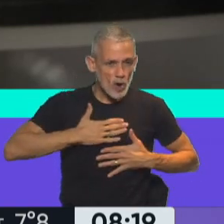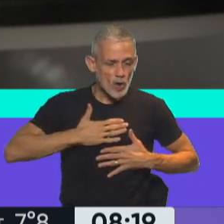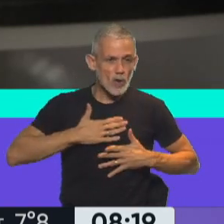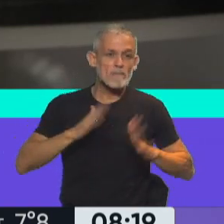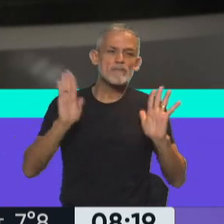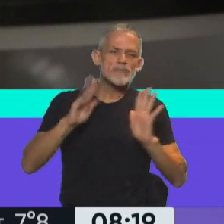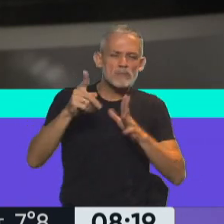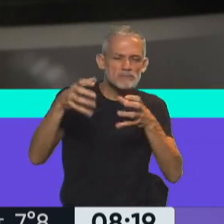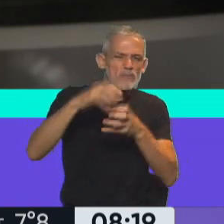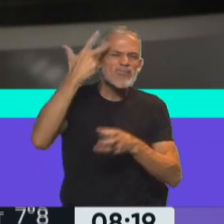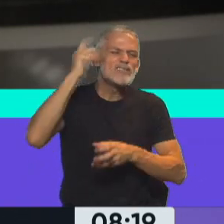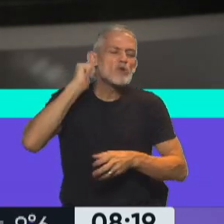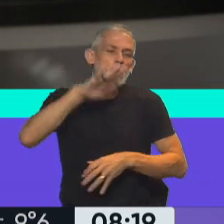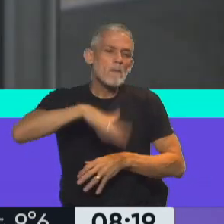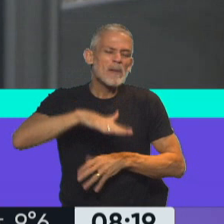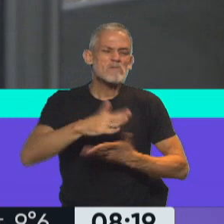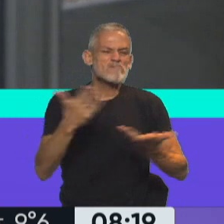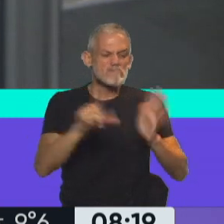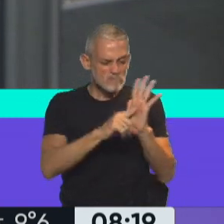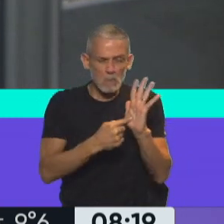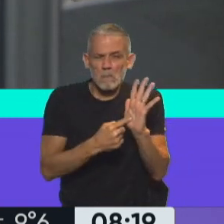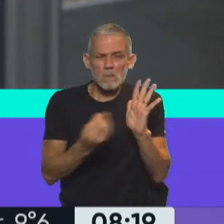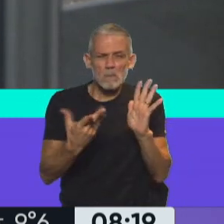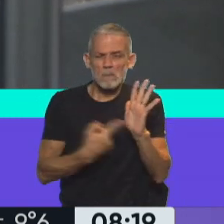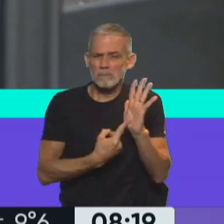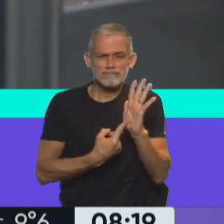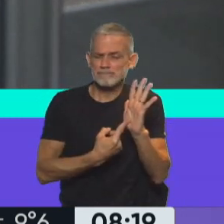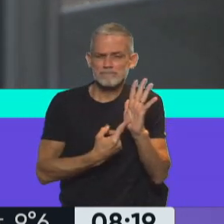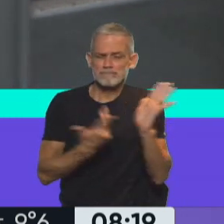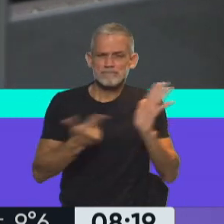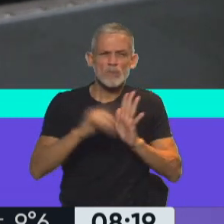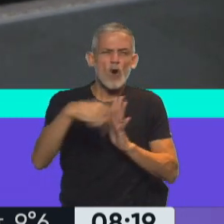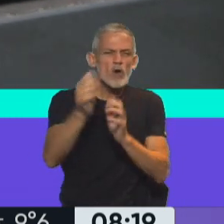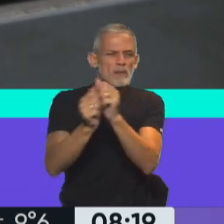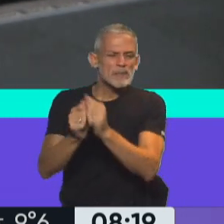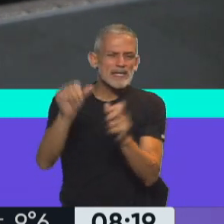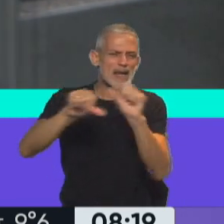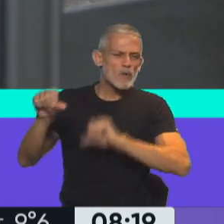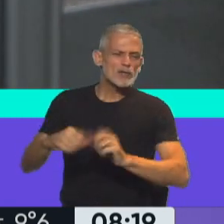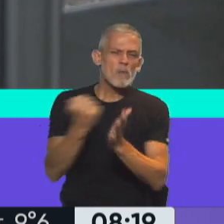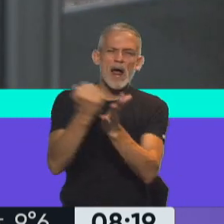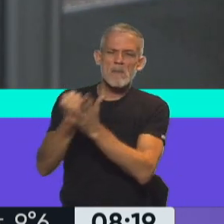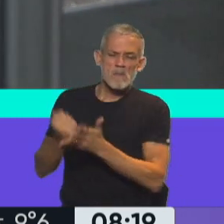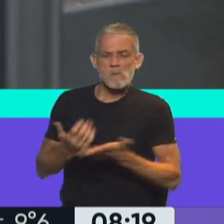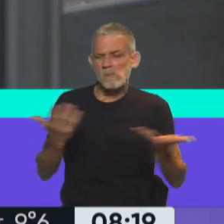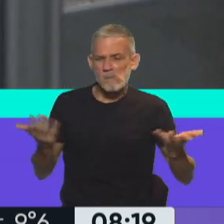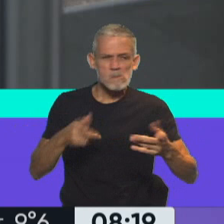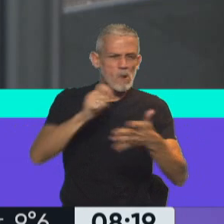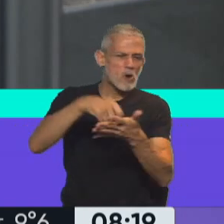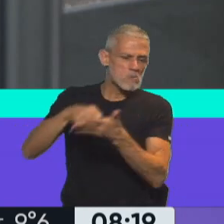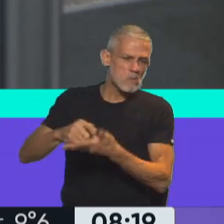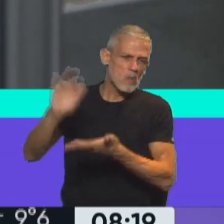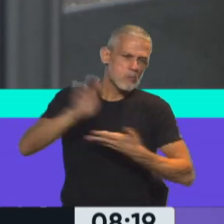salvo para ese grupo etario, hoy no tendría ningún sentido cambiar el marco legal porque el resto de las compañías de laboratorios están contratando con argentinos.